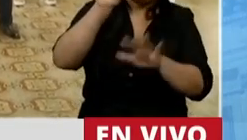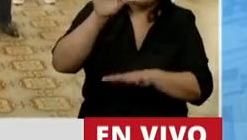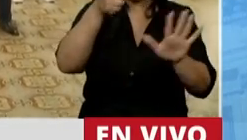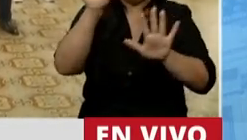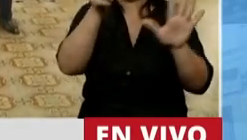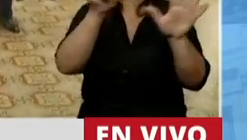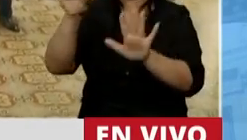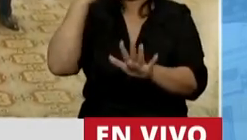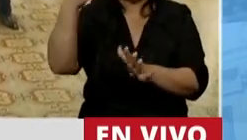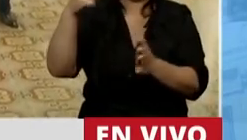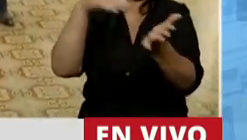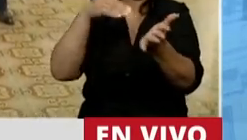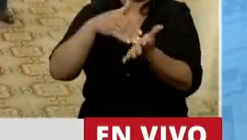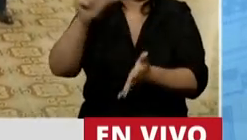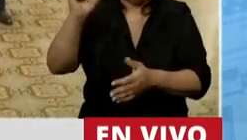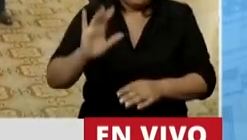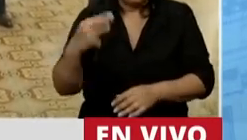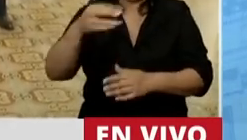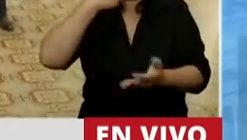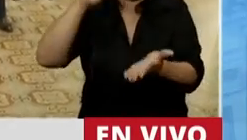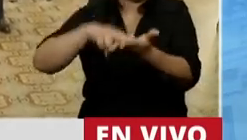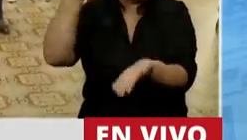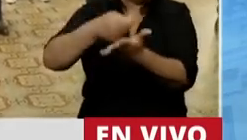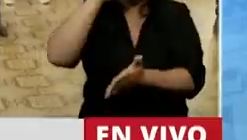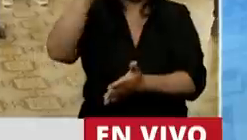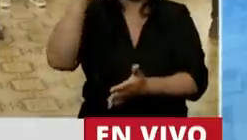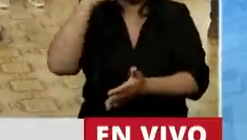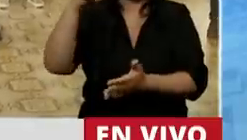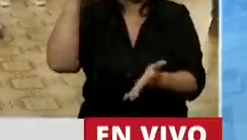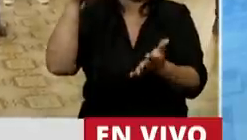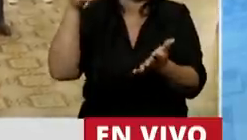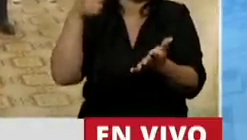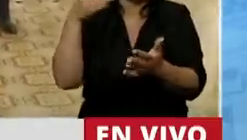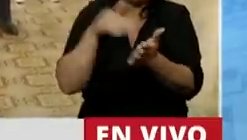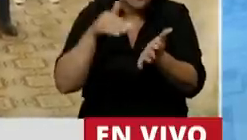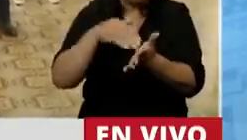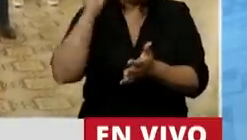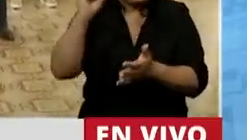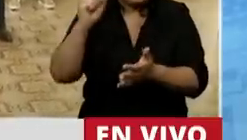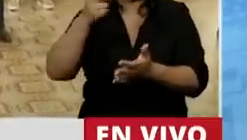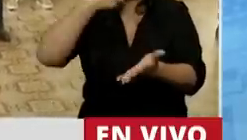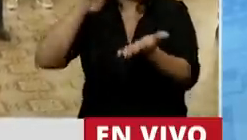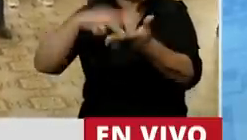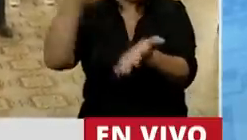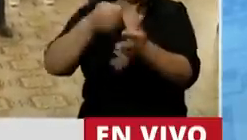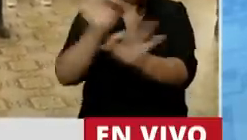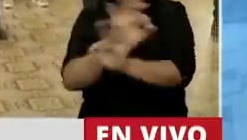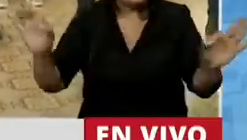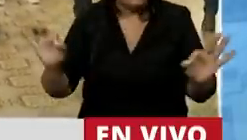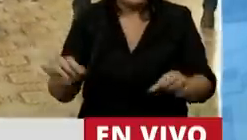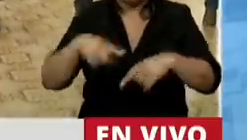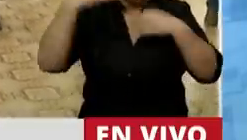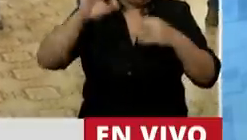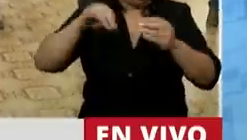de pesos? ¿Qué tal si pagan los impuestos de 70 mil millones de pesos del correo que no los pagan? ¿Qué tal si alguno de los